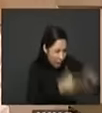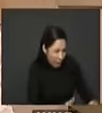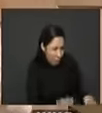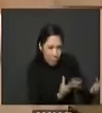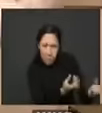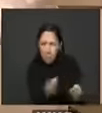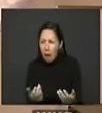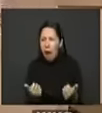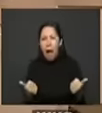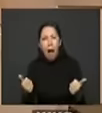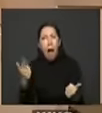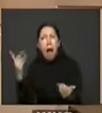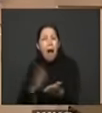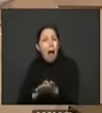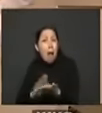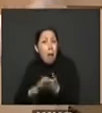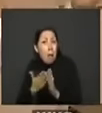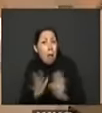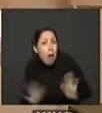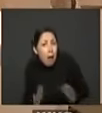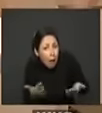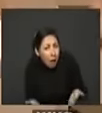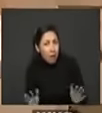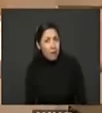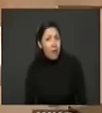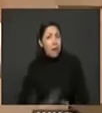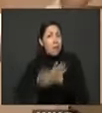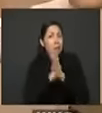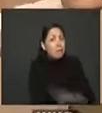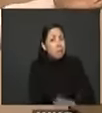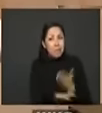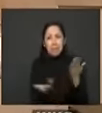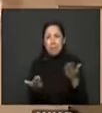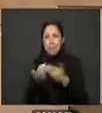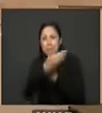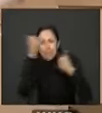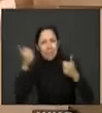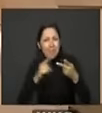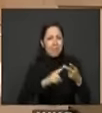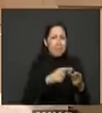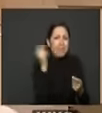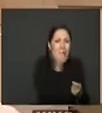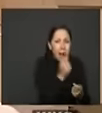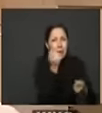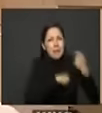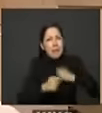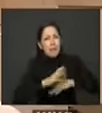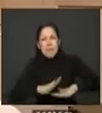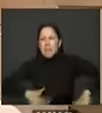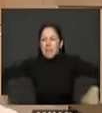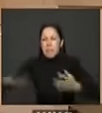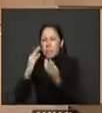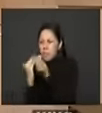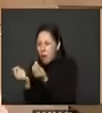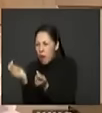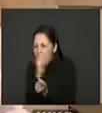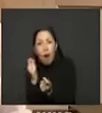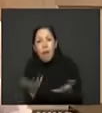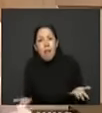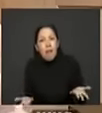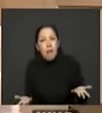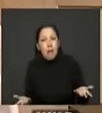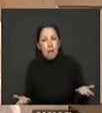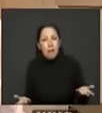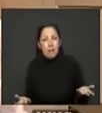negociación ya no habría FARC ya no habría ELN ya no habría narcos ya no habría 60 mil hectáreas de coca la